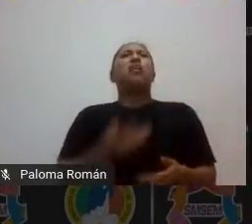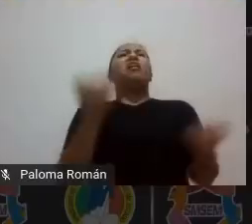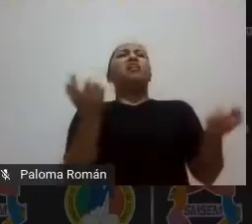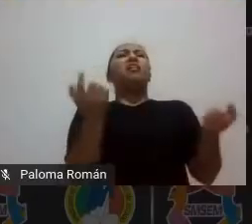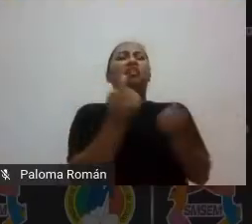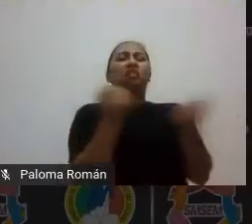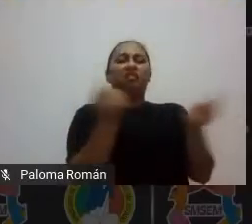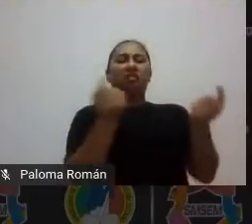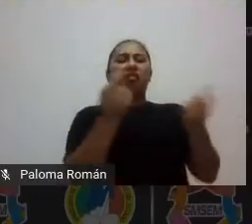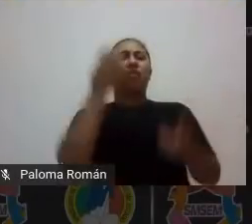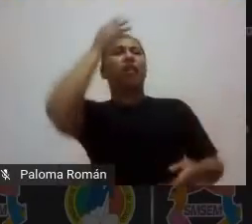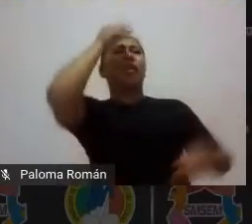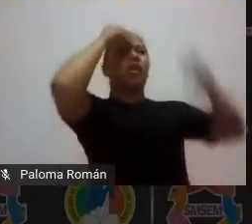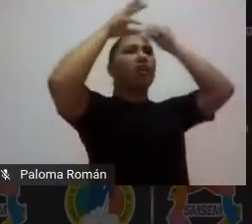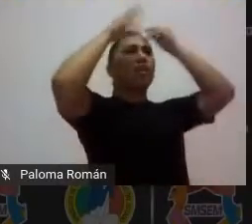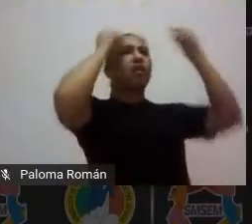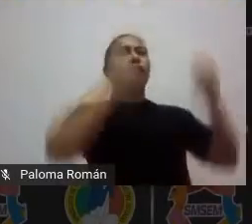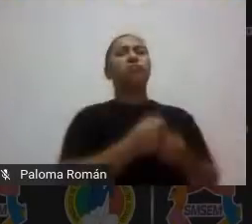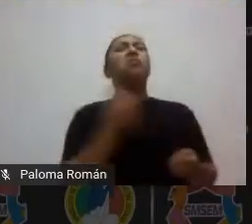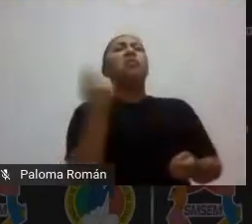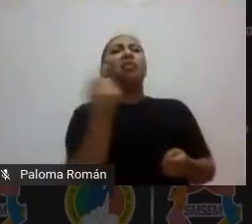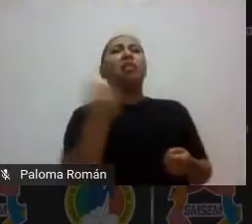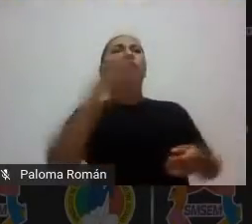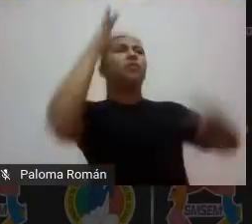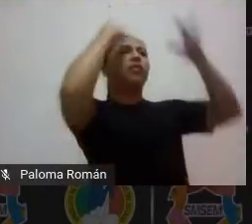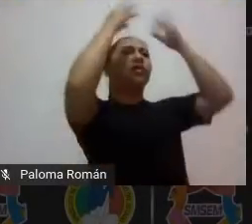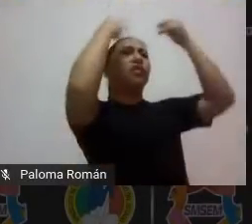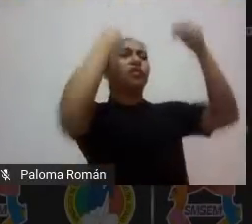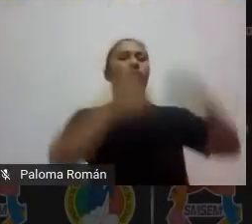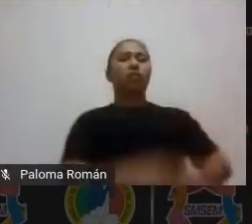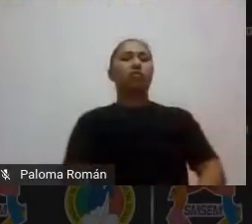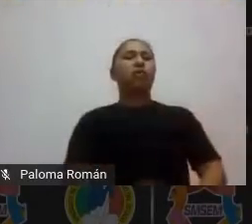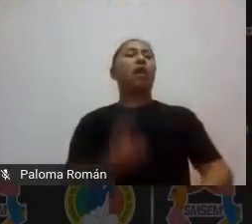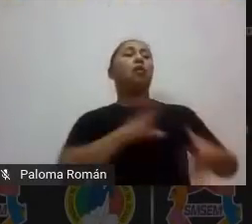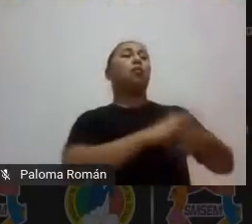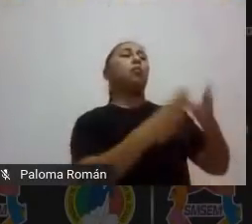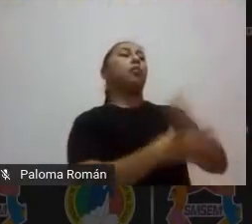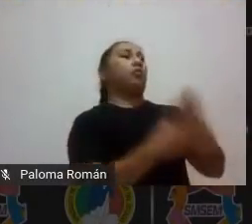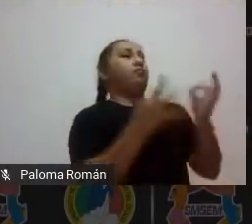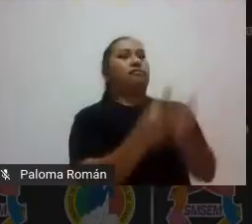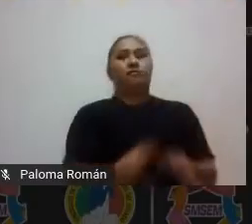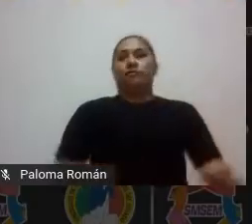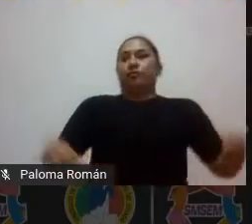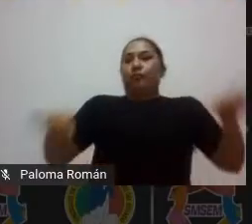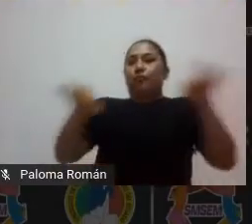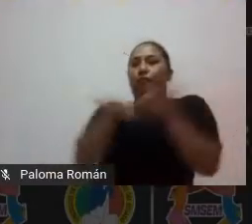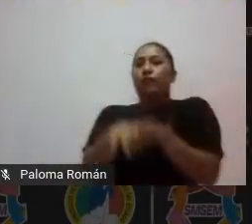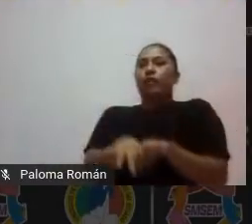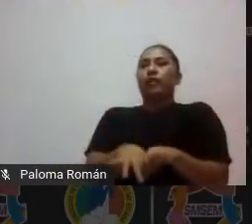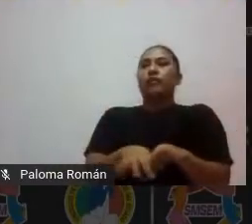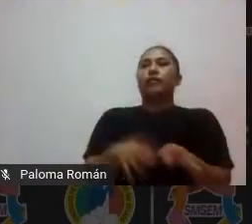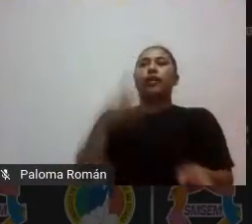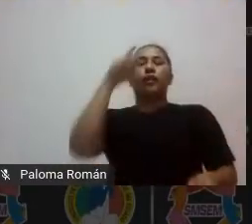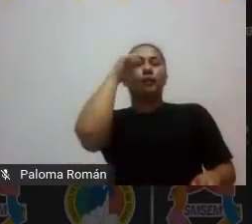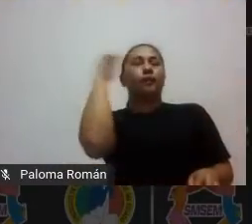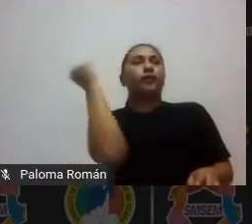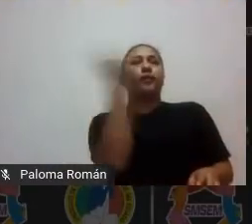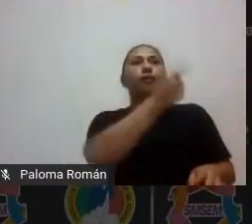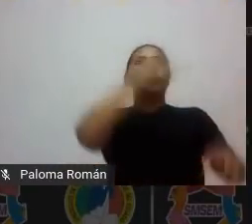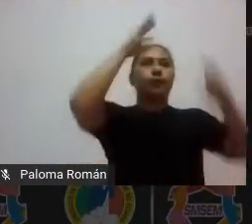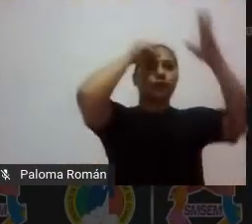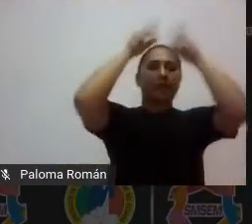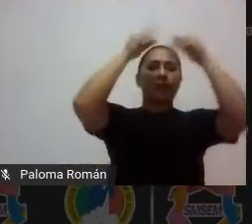aprendido de nuevo sobre el y bueno eso es una cosa impresionante porque si el interés surgió de ellos maestras maestros